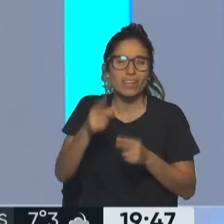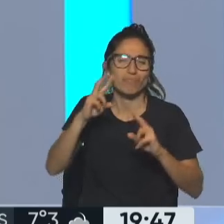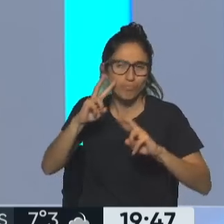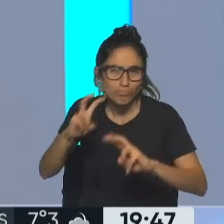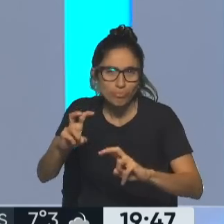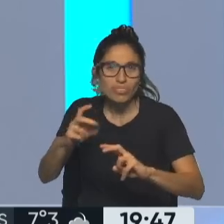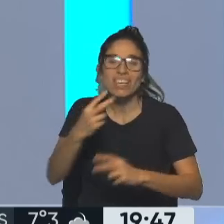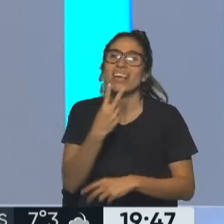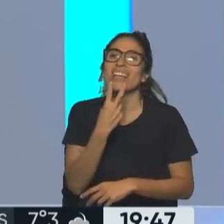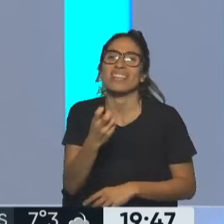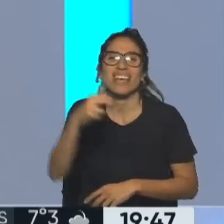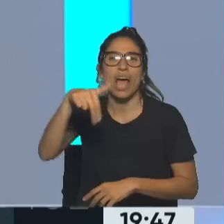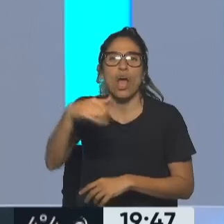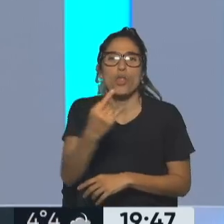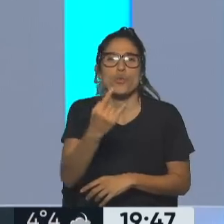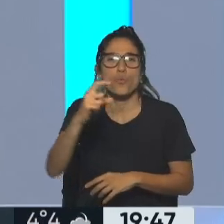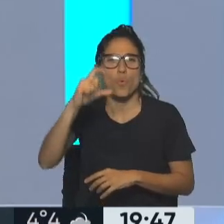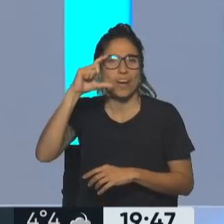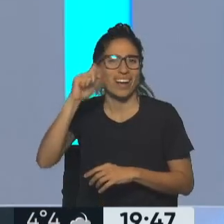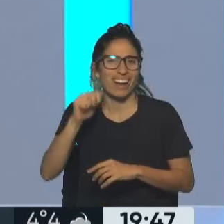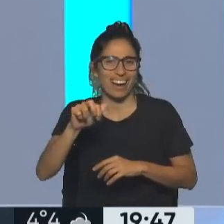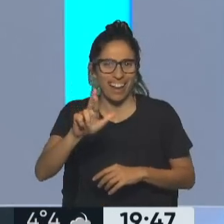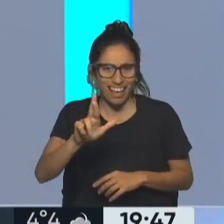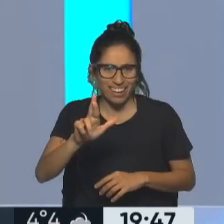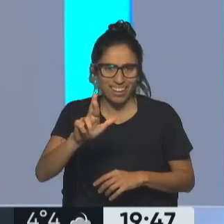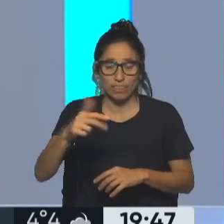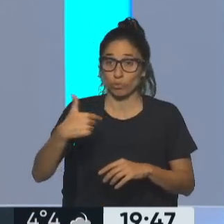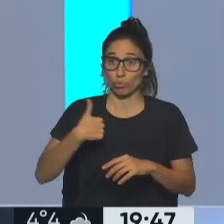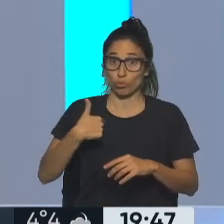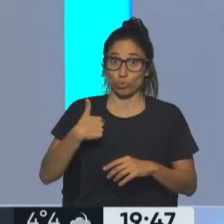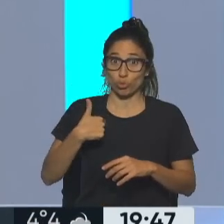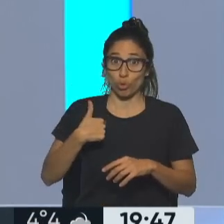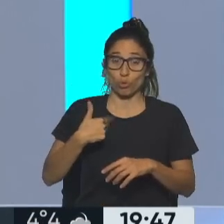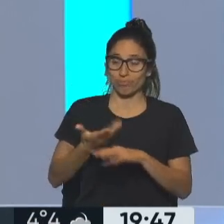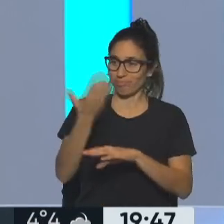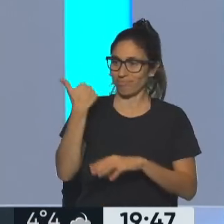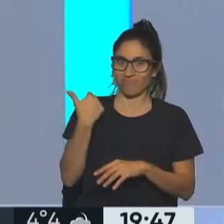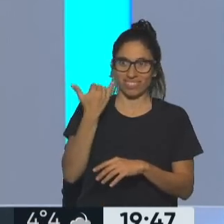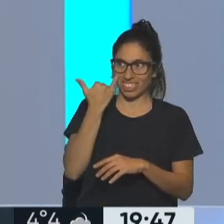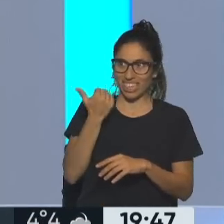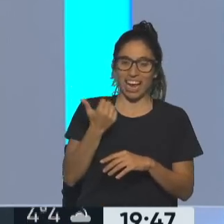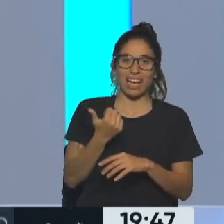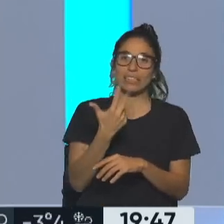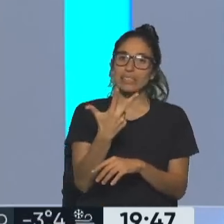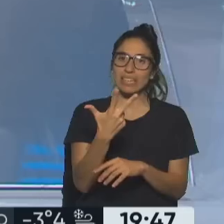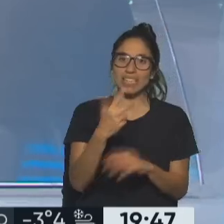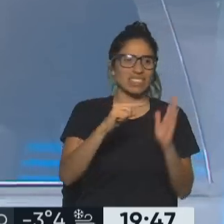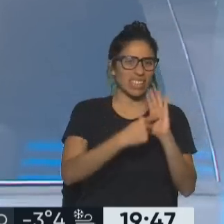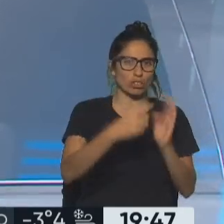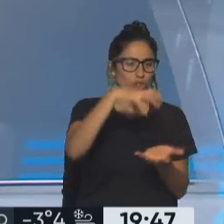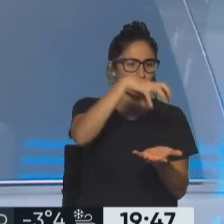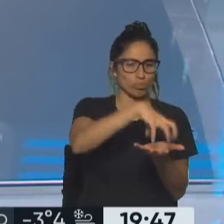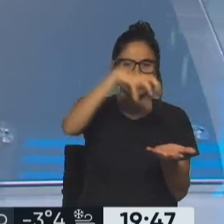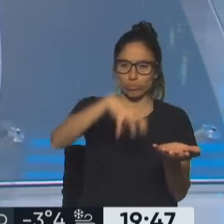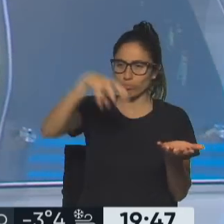exportar medicina nuclear. Yo estuve en la inauguración de tres centros de medicina nuclear que el INVAP exportó 50 millones de dólares cada uno a